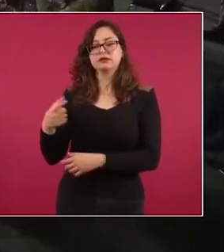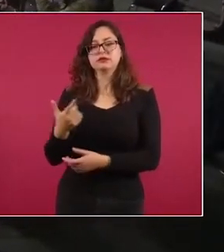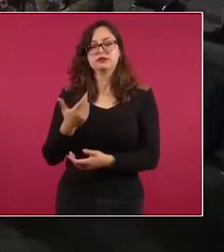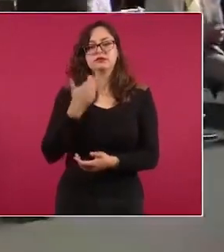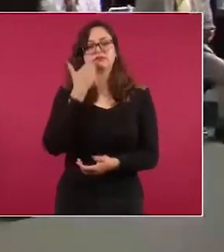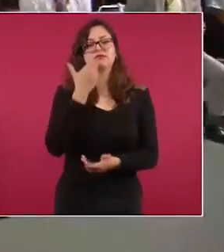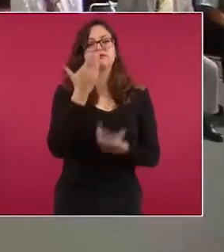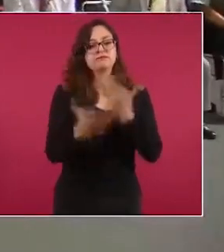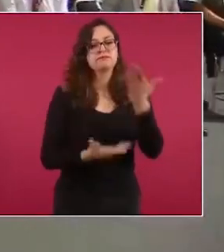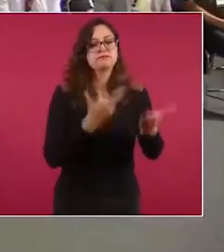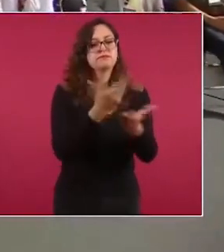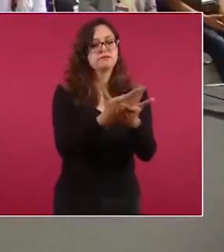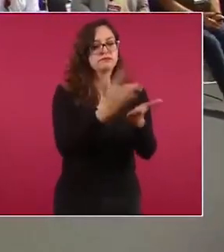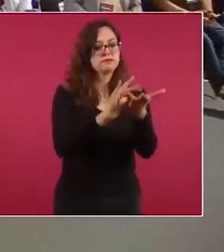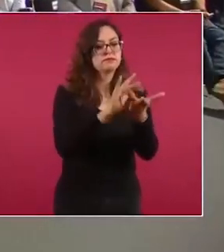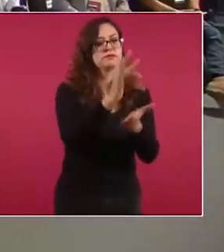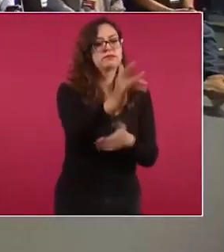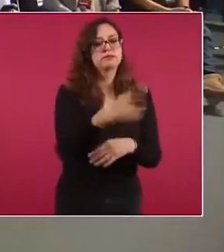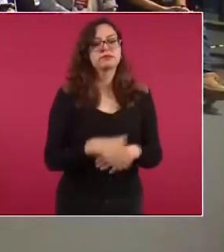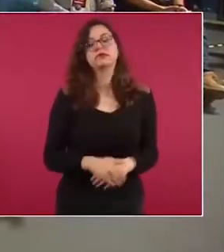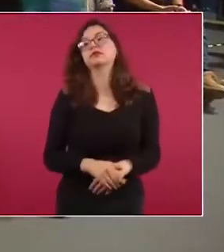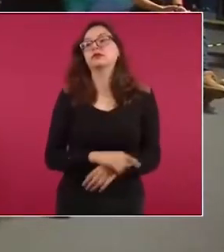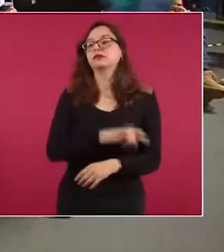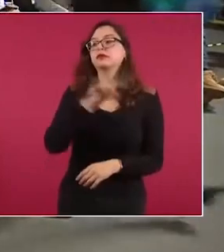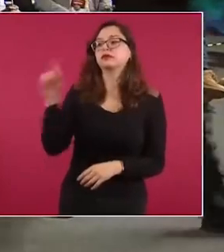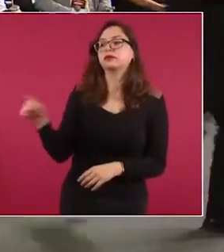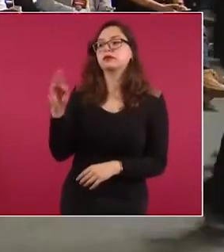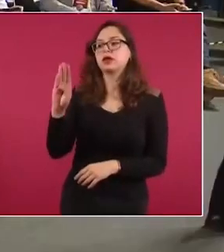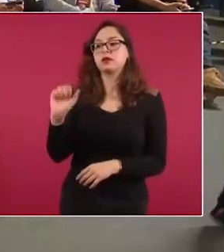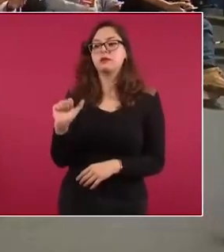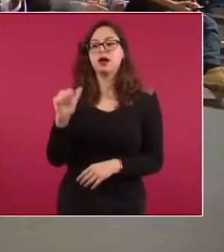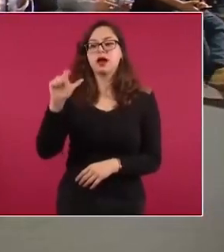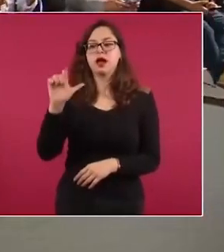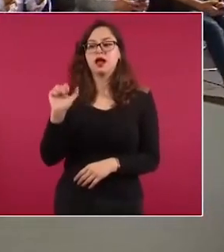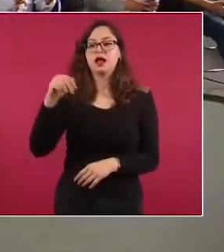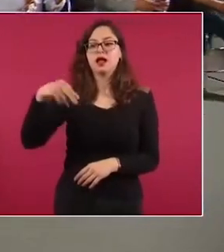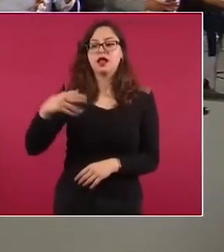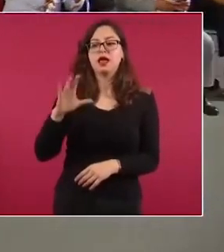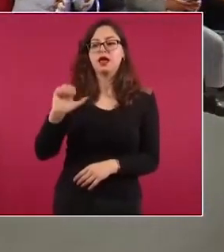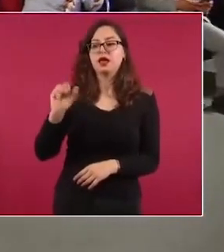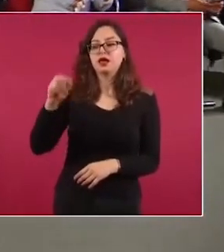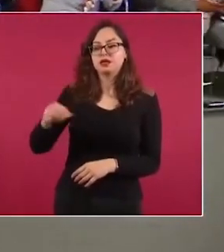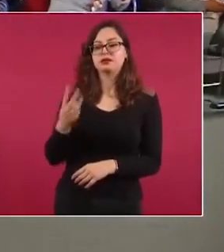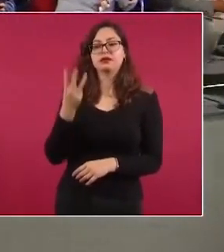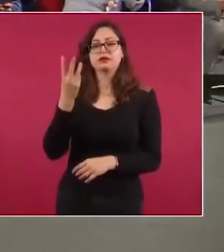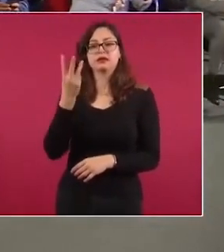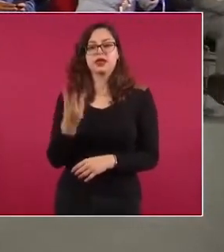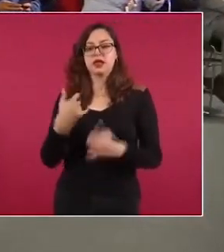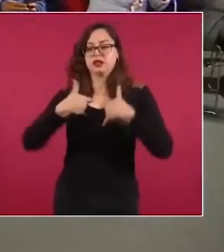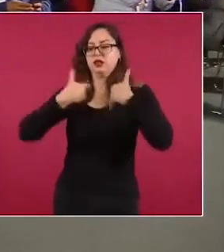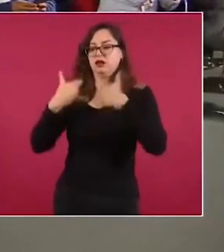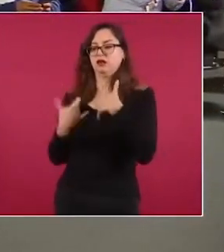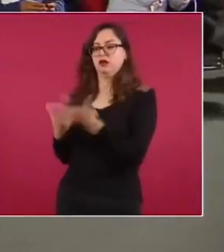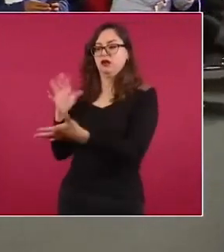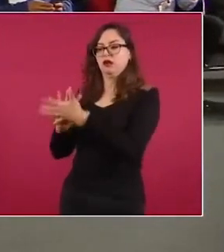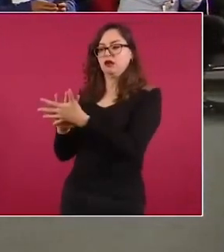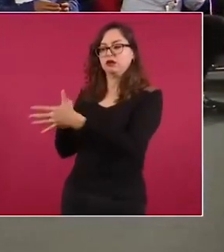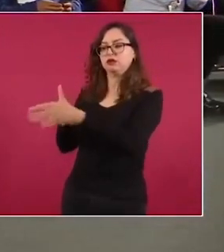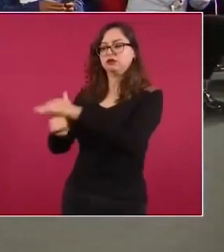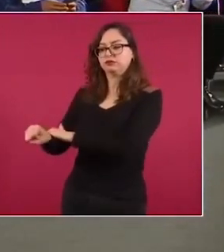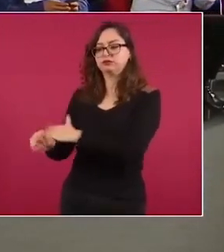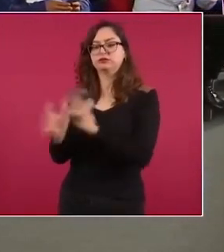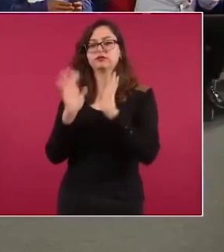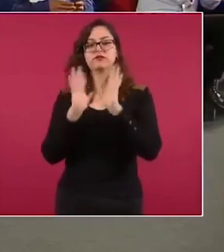son los tres jóvenes de Balancán que estaban detenidos injustamente Rosa Isela hizo toda la gestión el